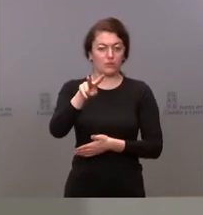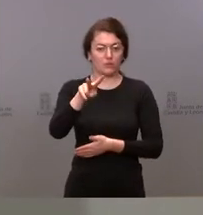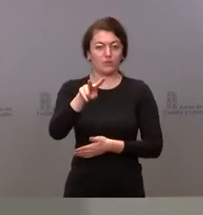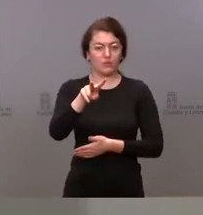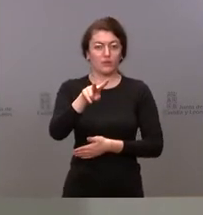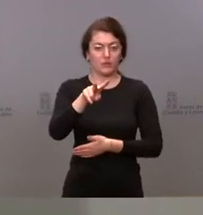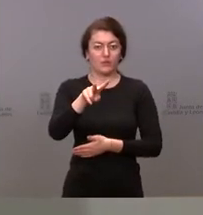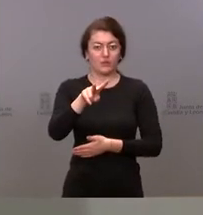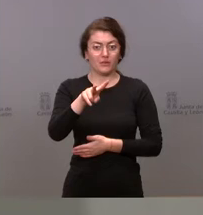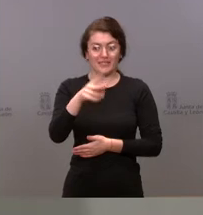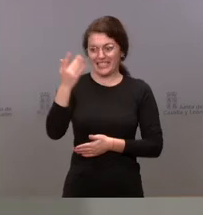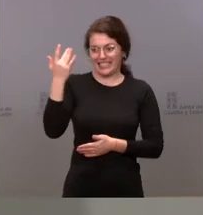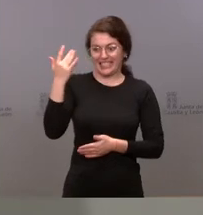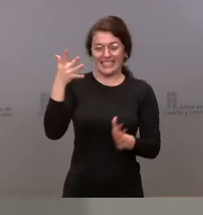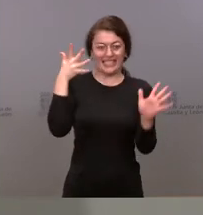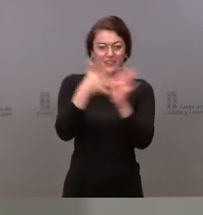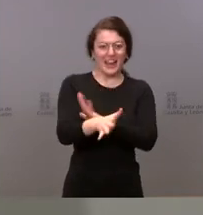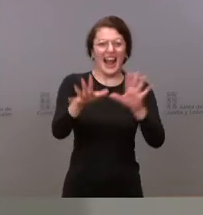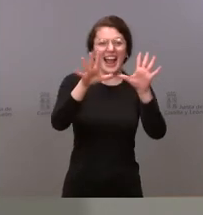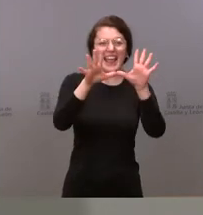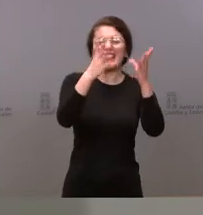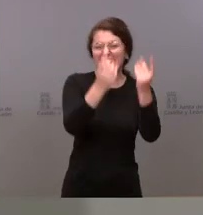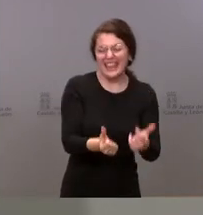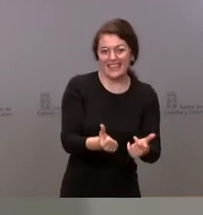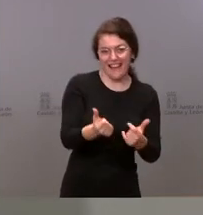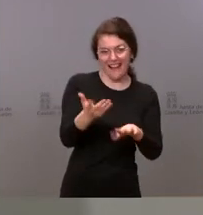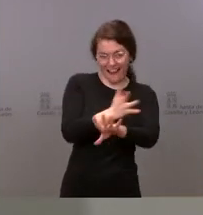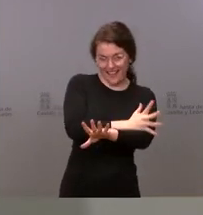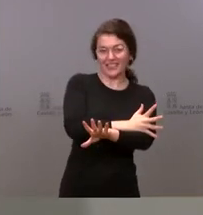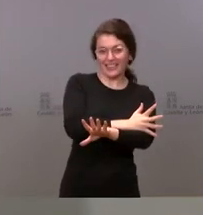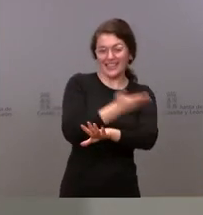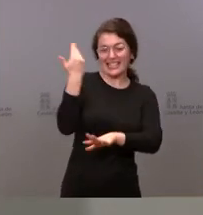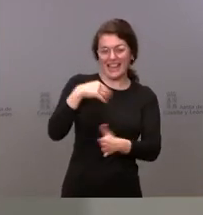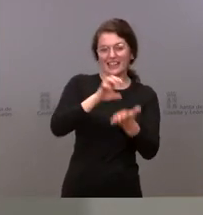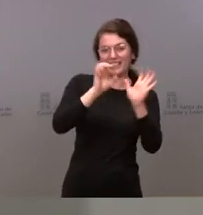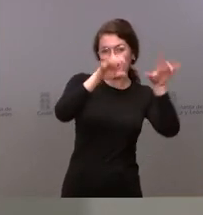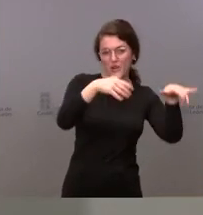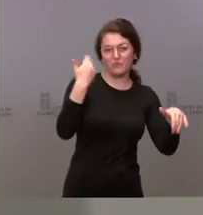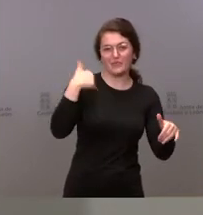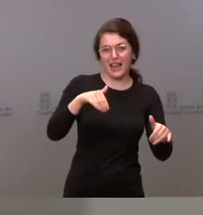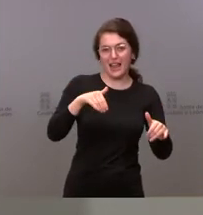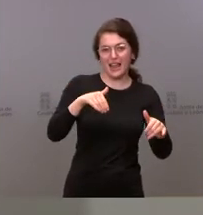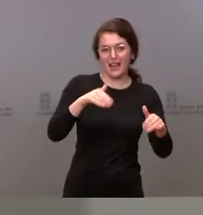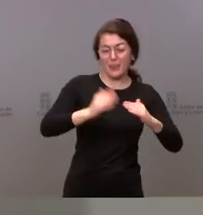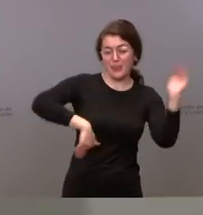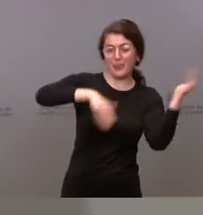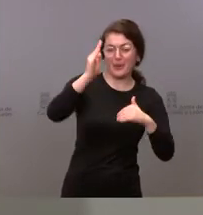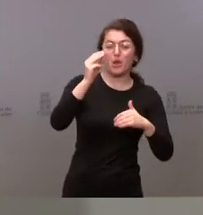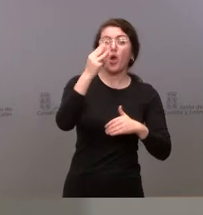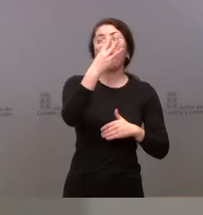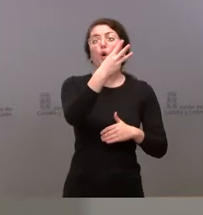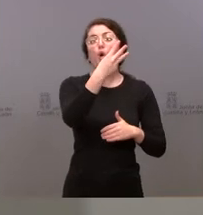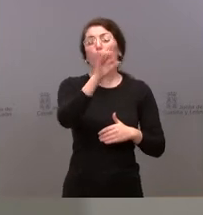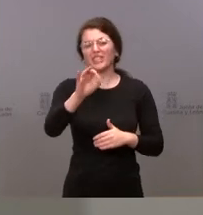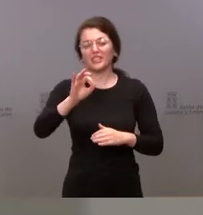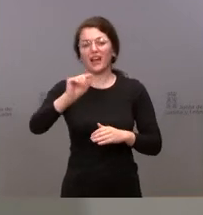con 10 días de antelación a las previsiones para el conjunto nacional Castilla y León superó la cifra del 80,3